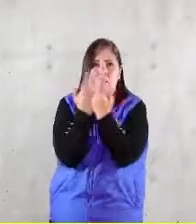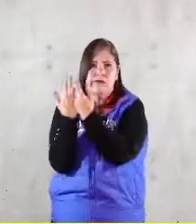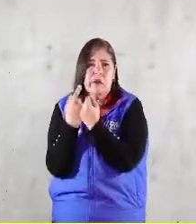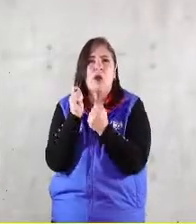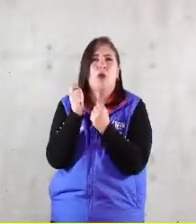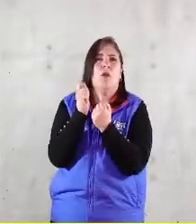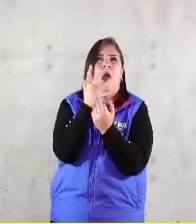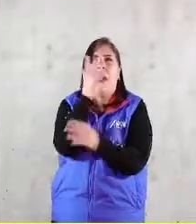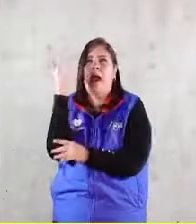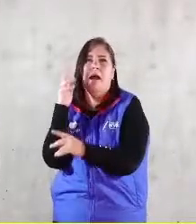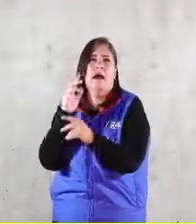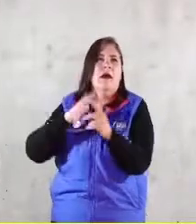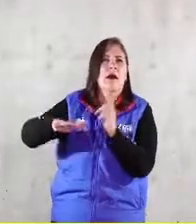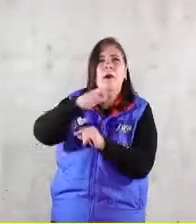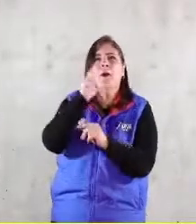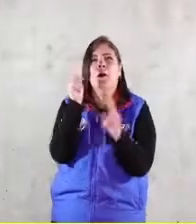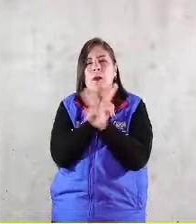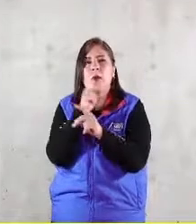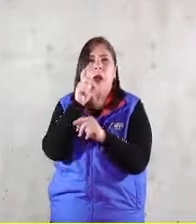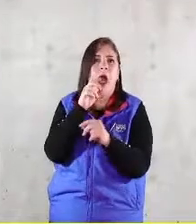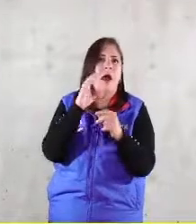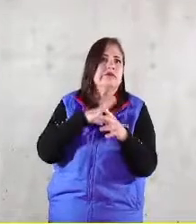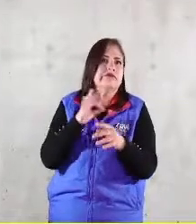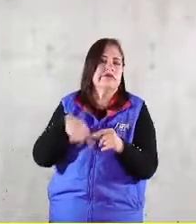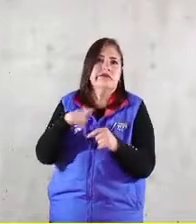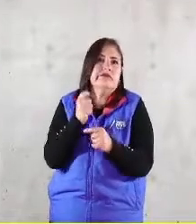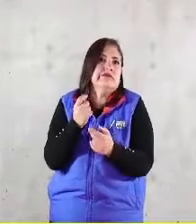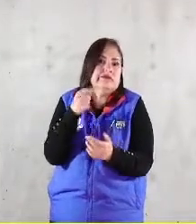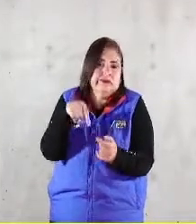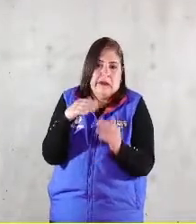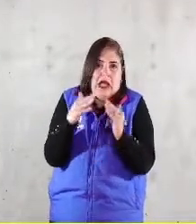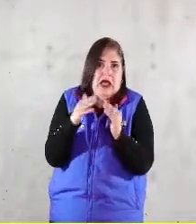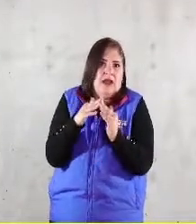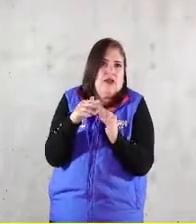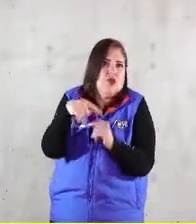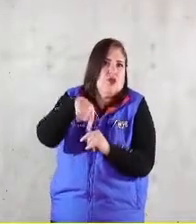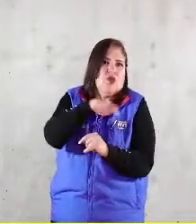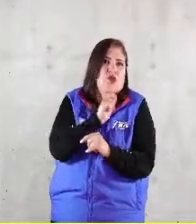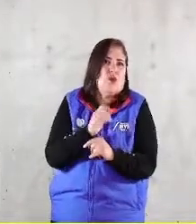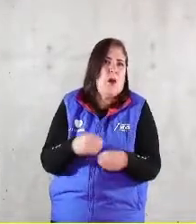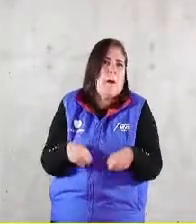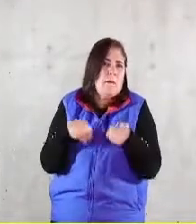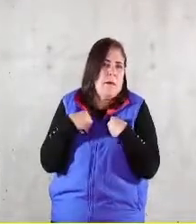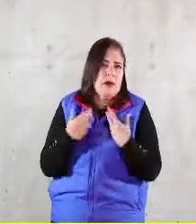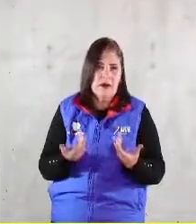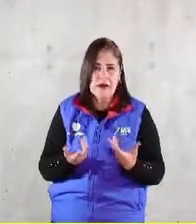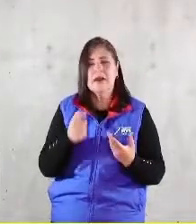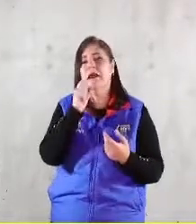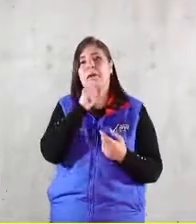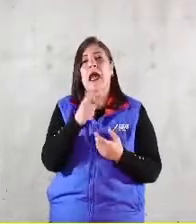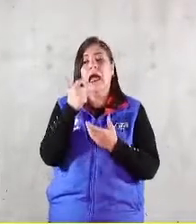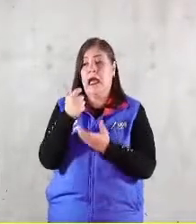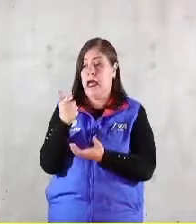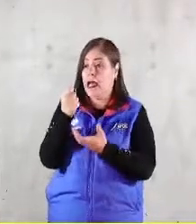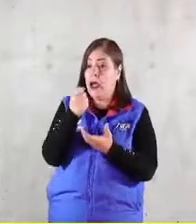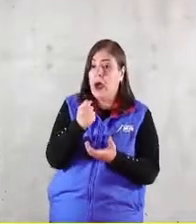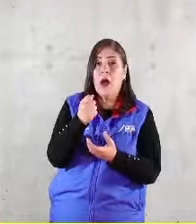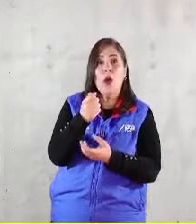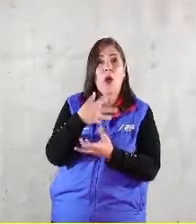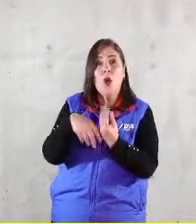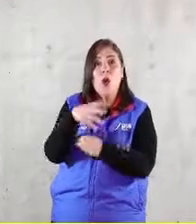nuestra casa común, que es el único lugar que tenemos por el momento, y las consecuencias que la economía y la explotación